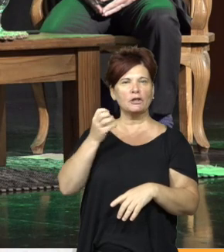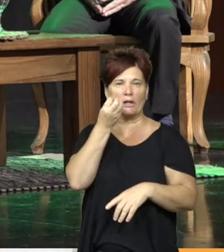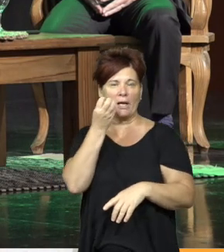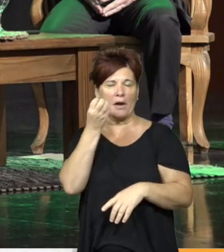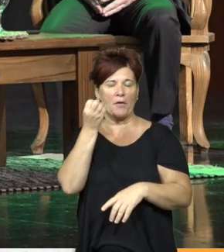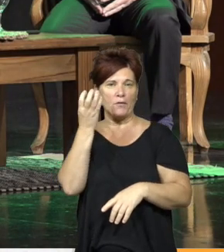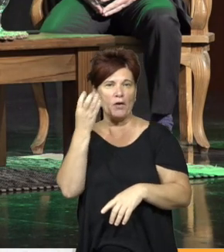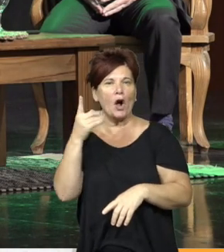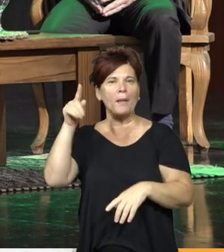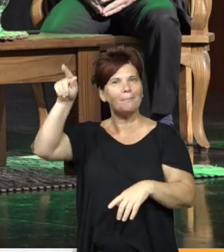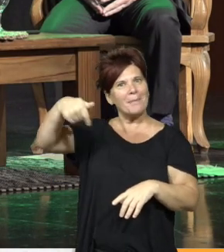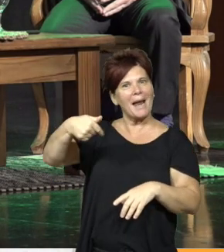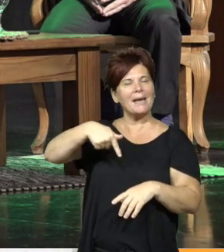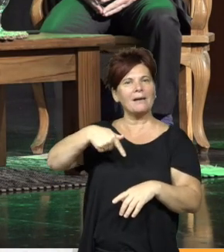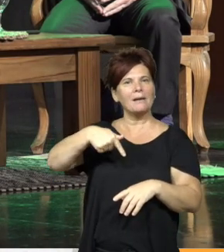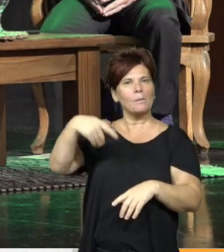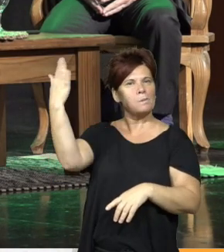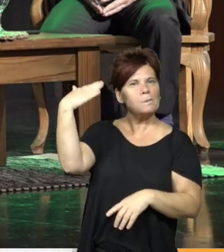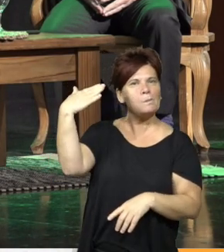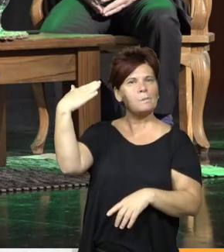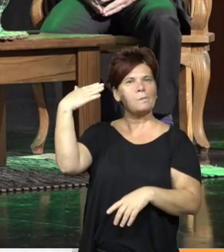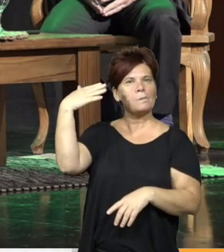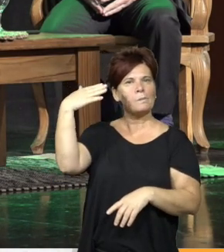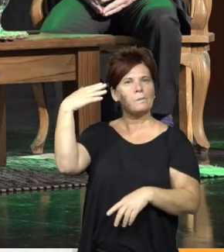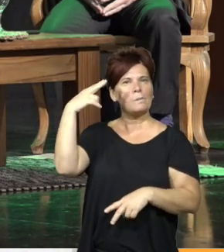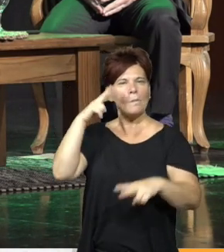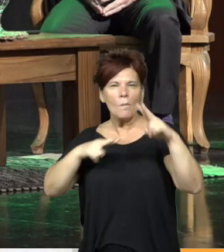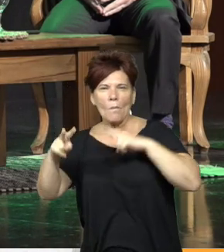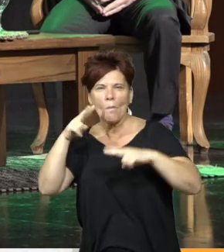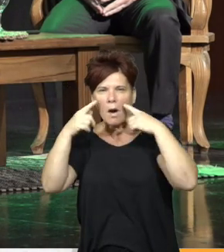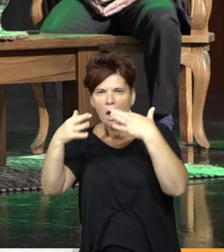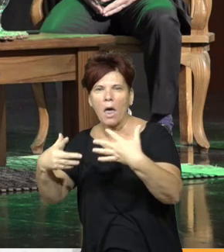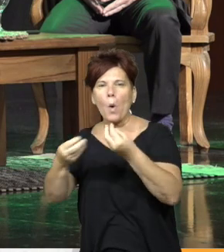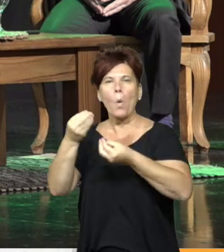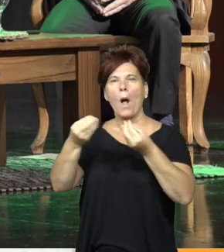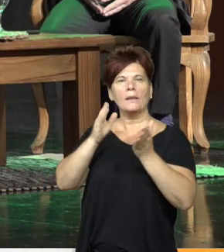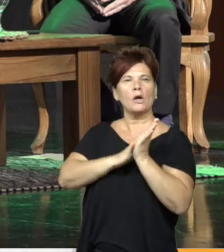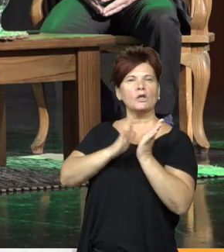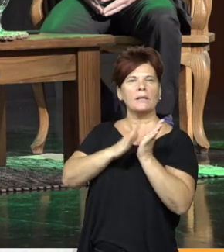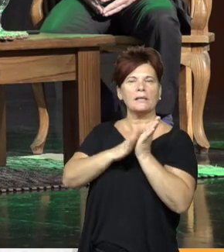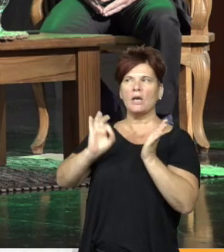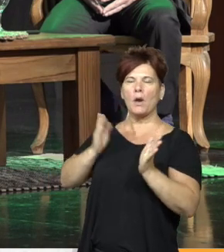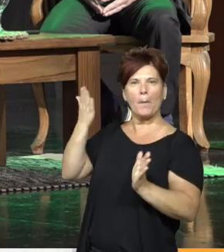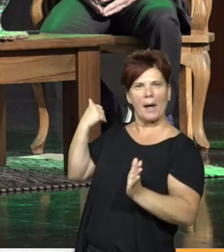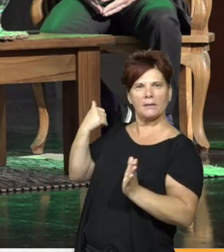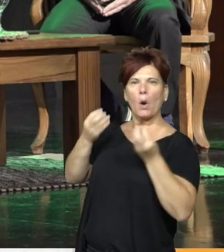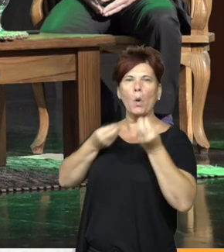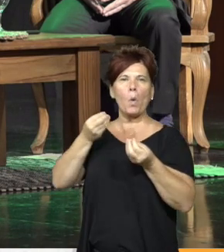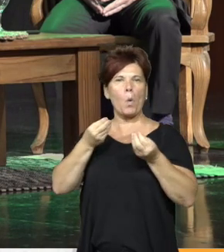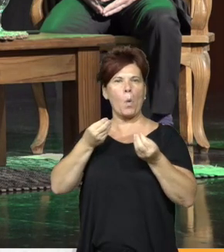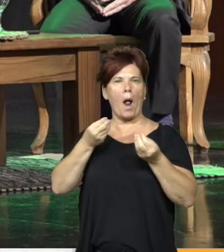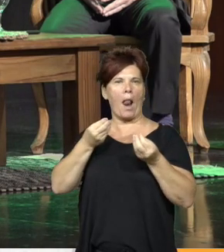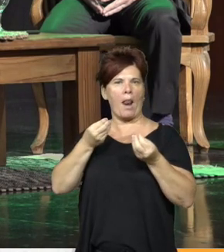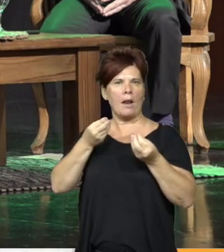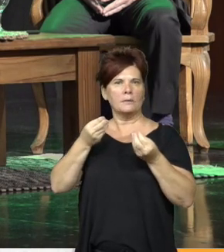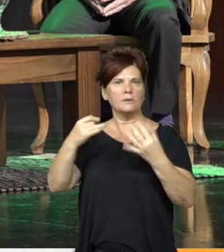justamente para venir a dar esta charla busqué cuántas contrataciones habían hecho el año pasado y qué influencia había tenido la